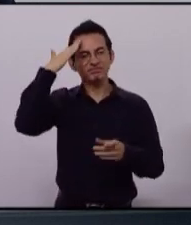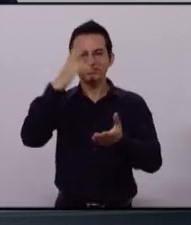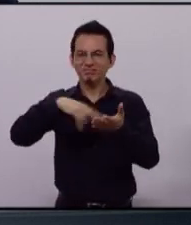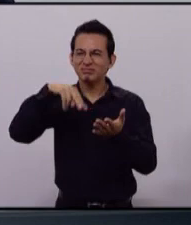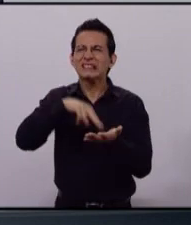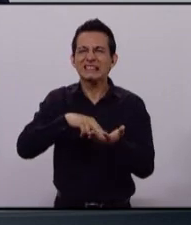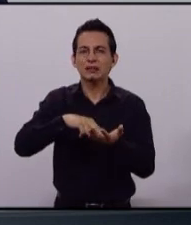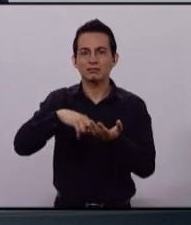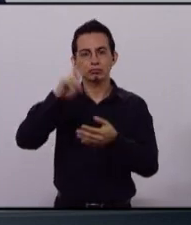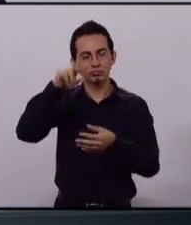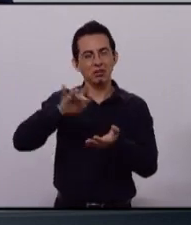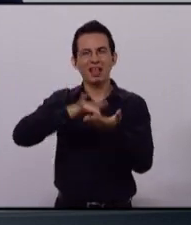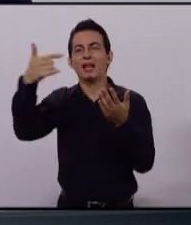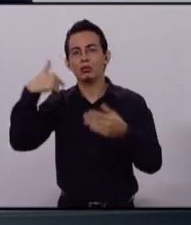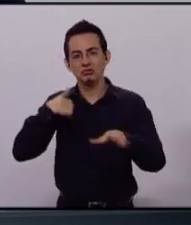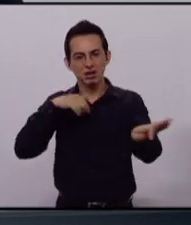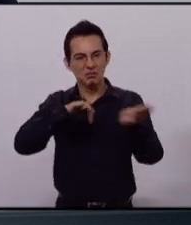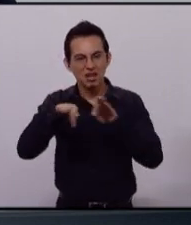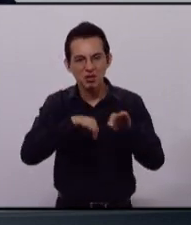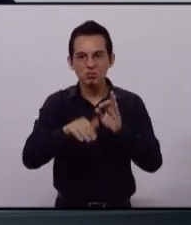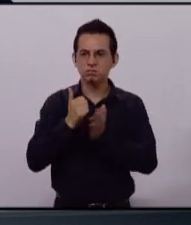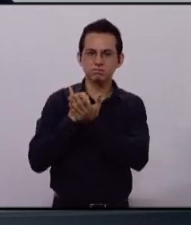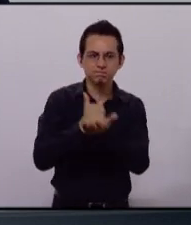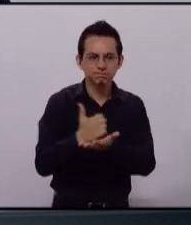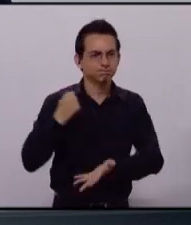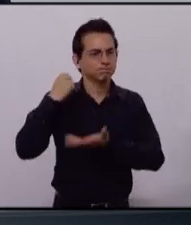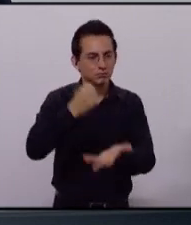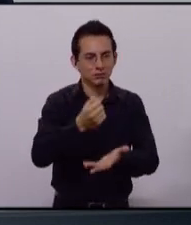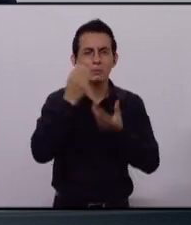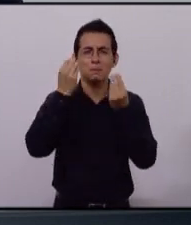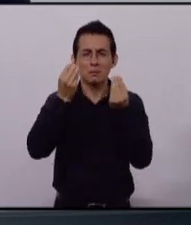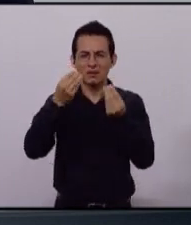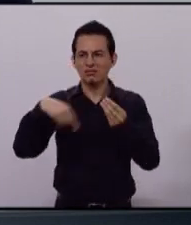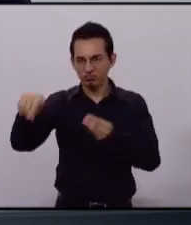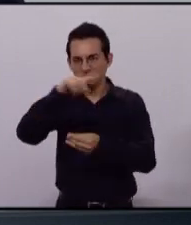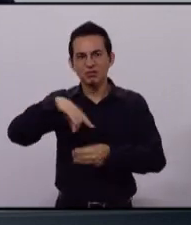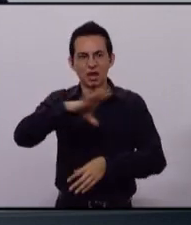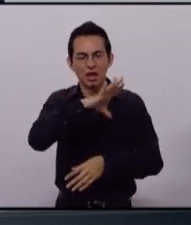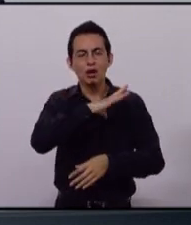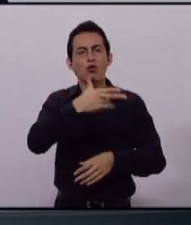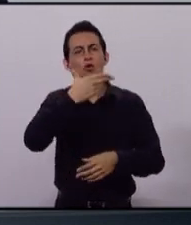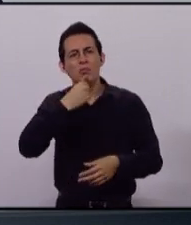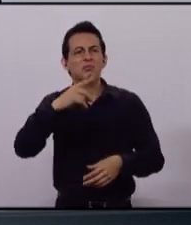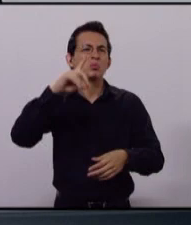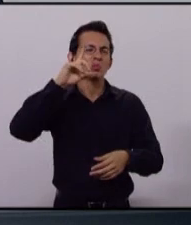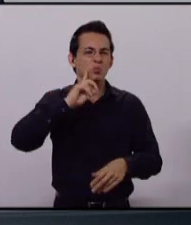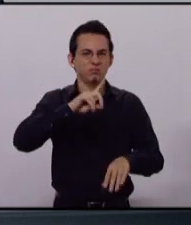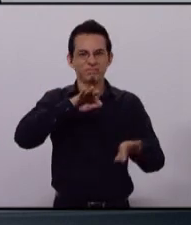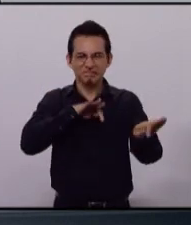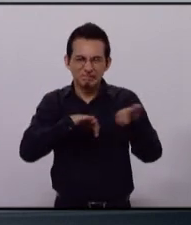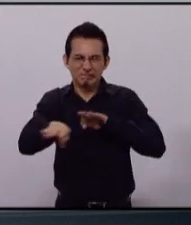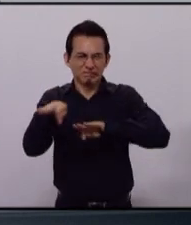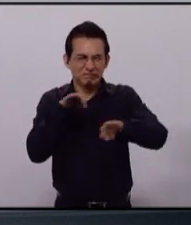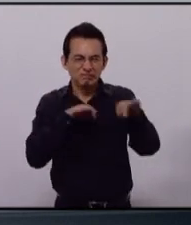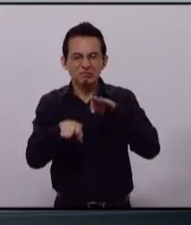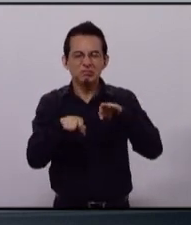empleo y de inversión. Tenemos muchos hombres y mujeres emprendedores que han depositado su confianza en